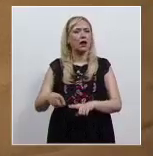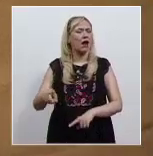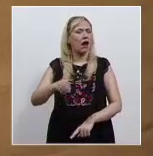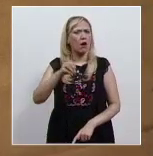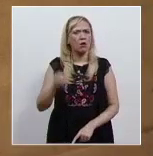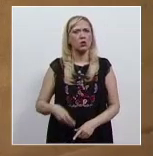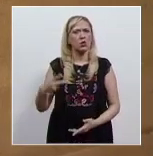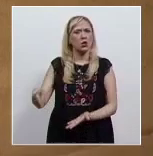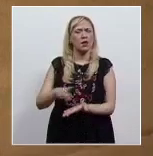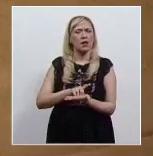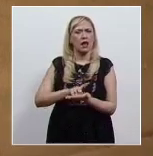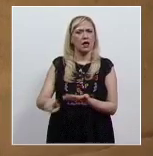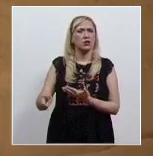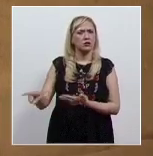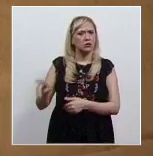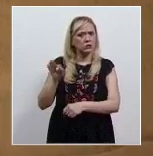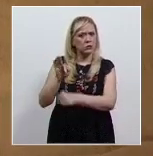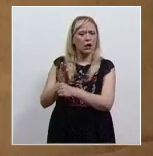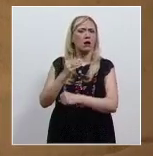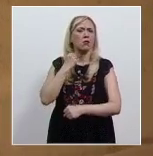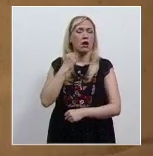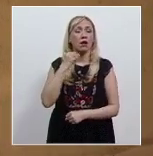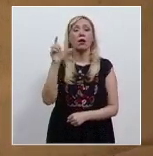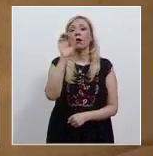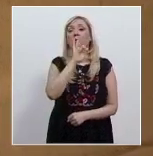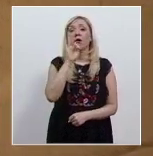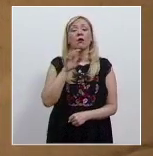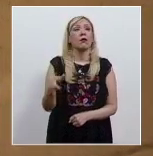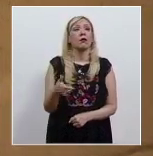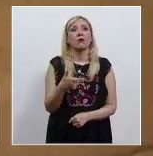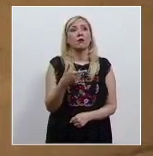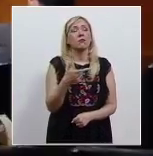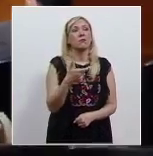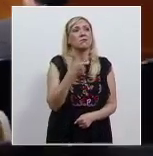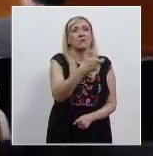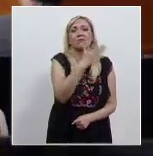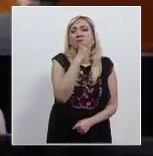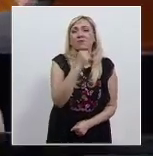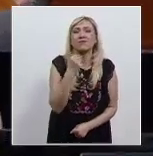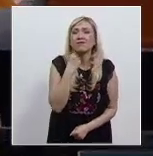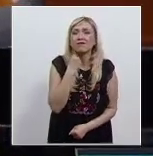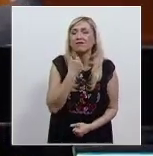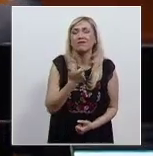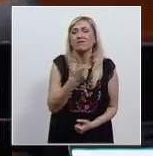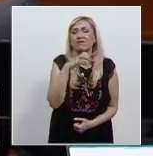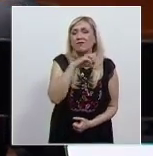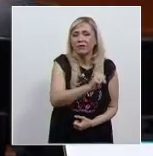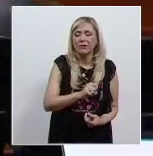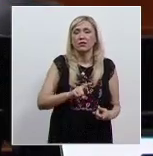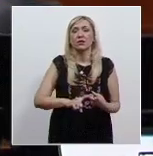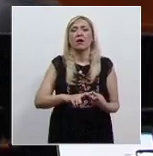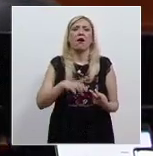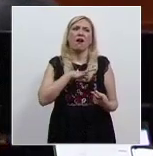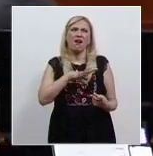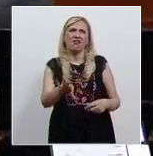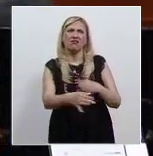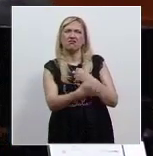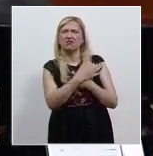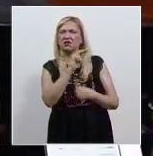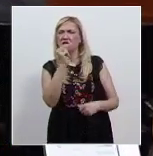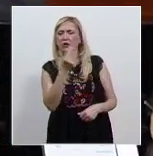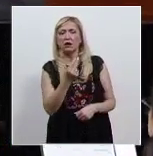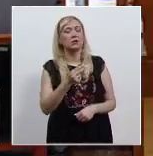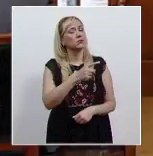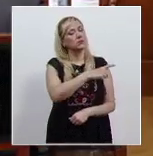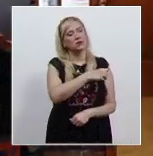Ante ello, cuando un migrante está imposibilitado o se niega a designar a una persona para su defensa, el estado se encuentra obligado a